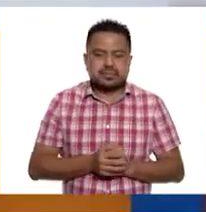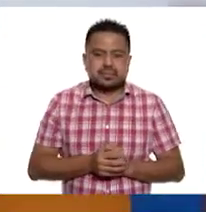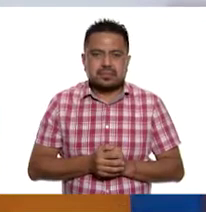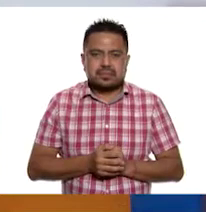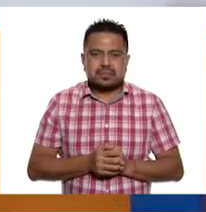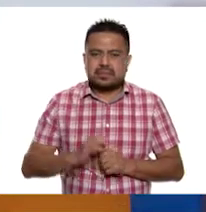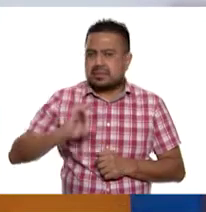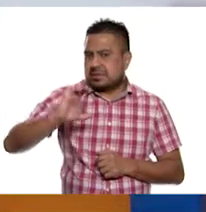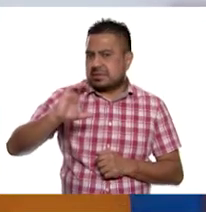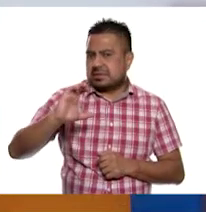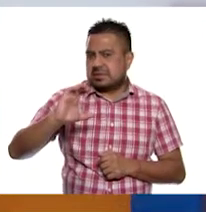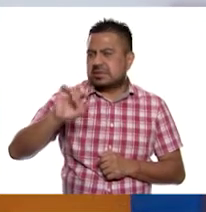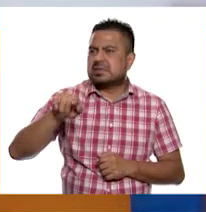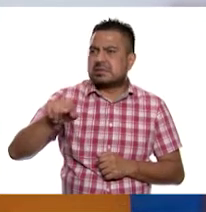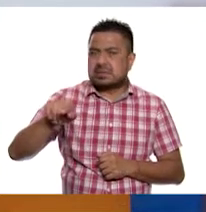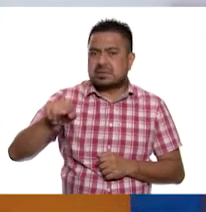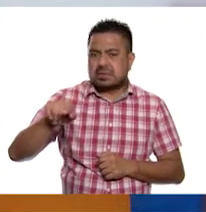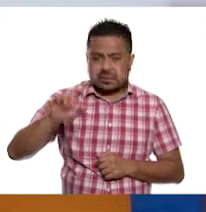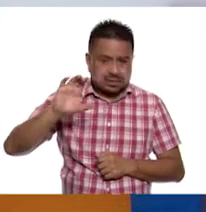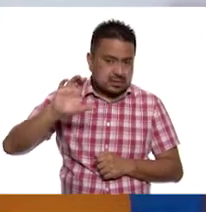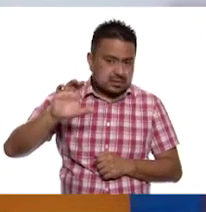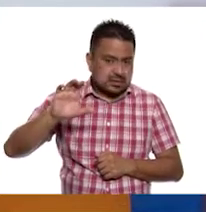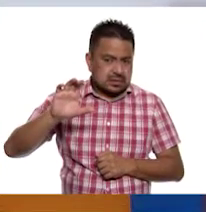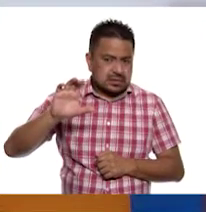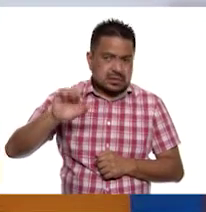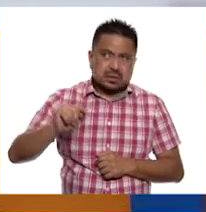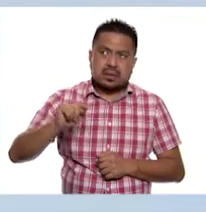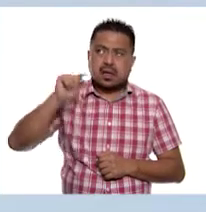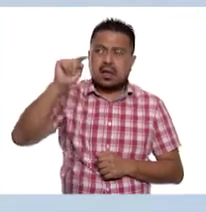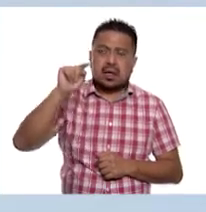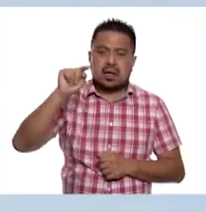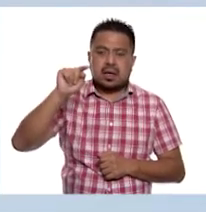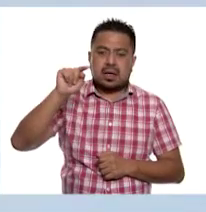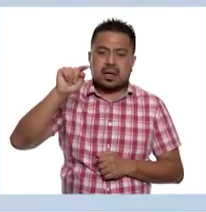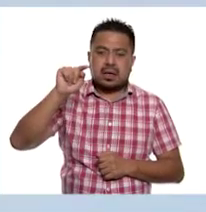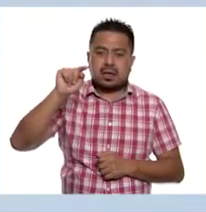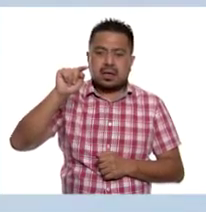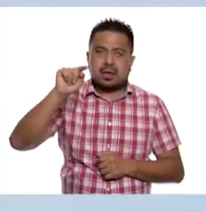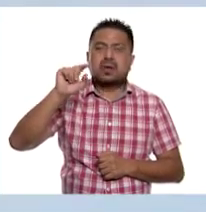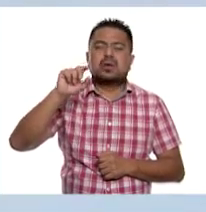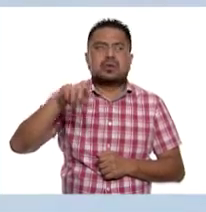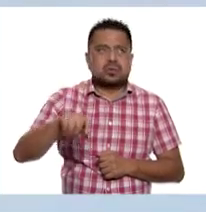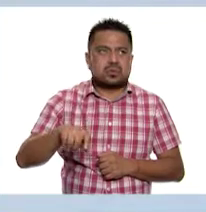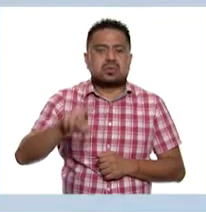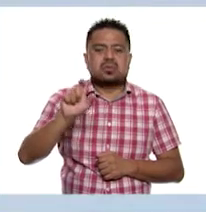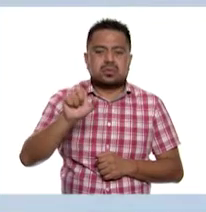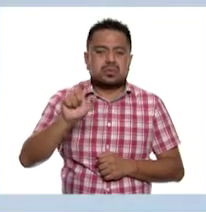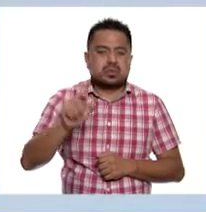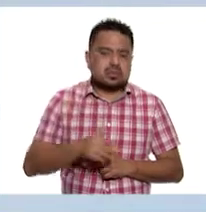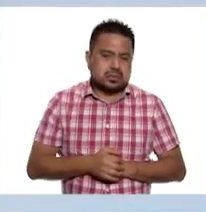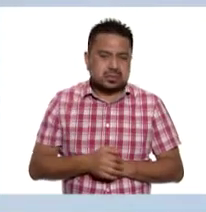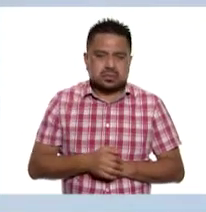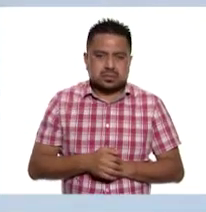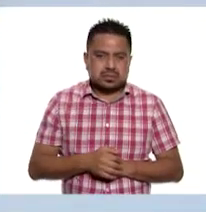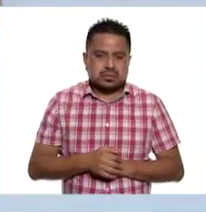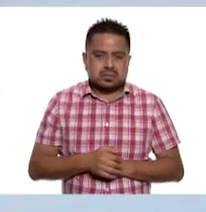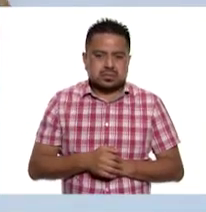es esta, y esta es la C, y entonces si quiero,